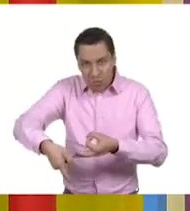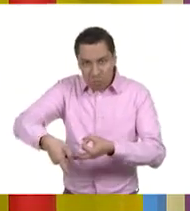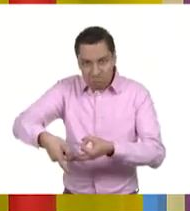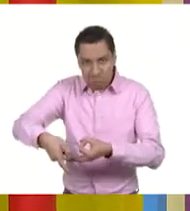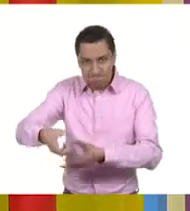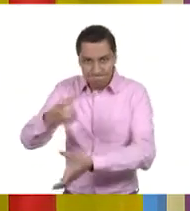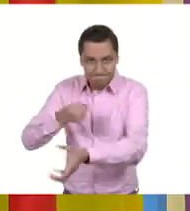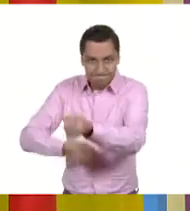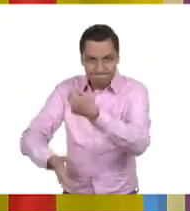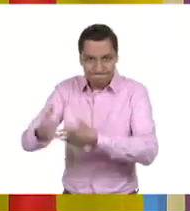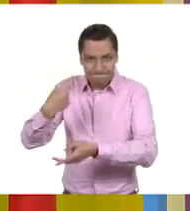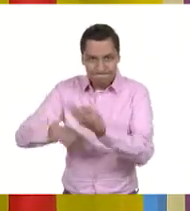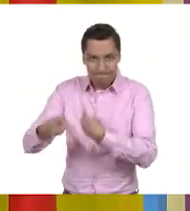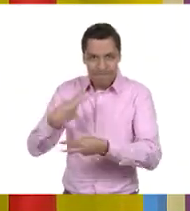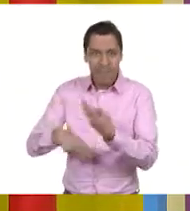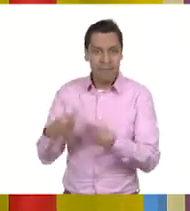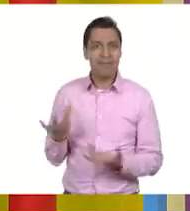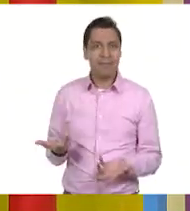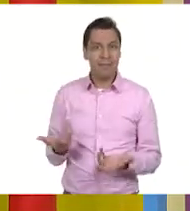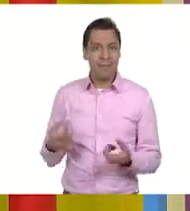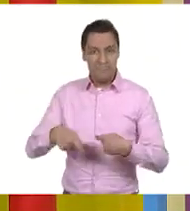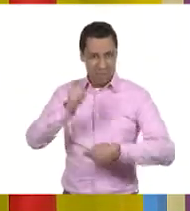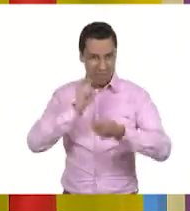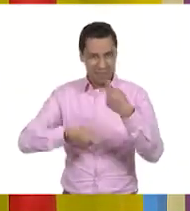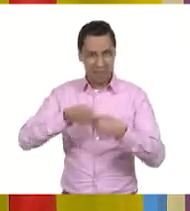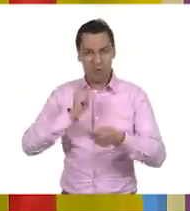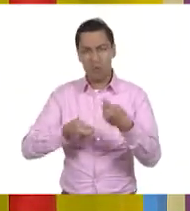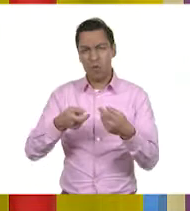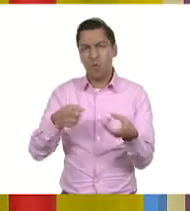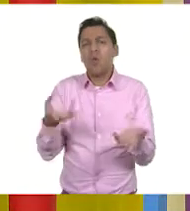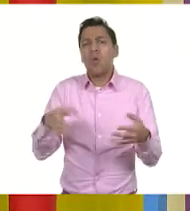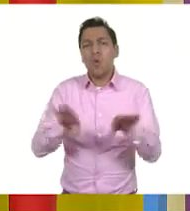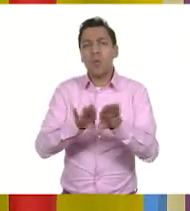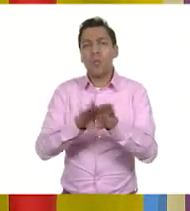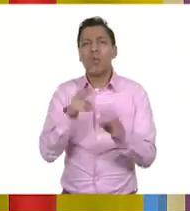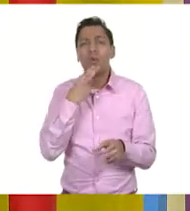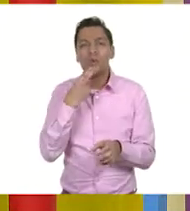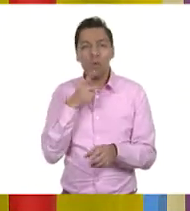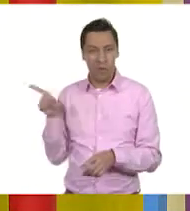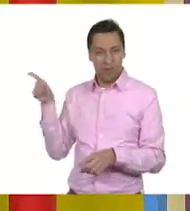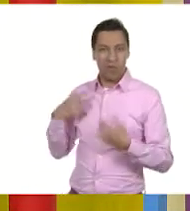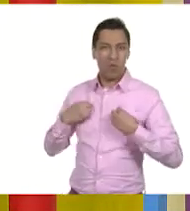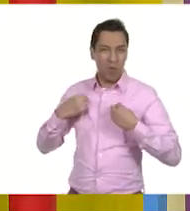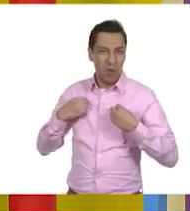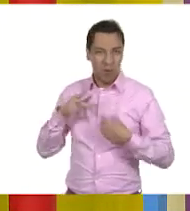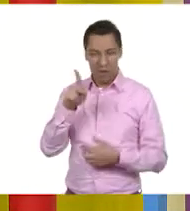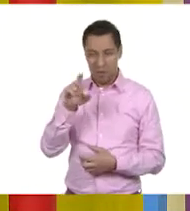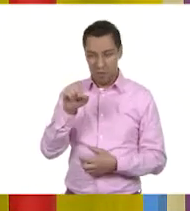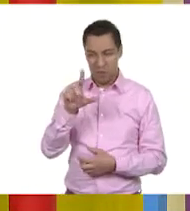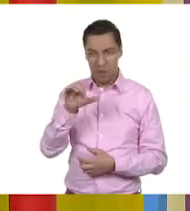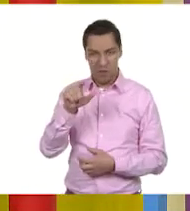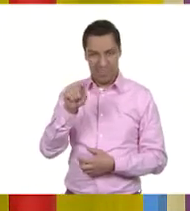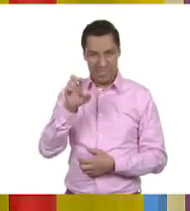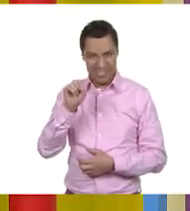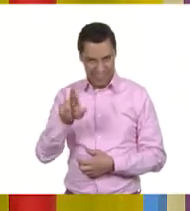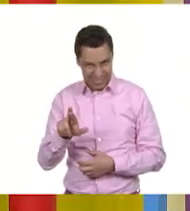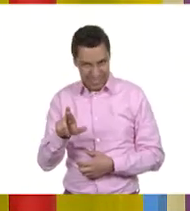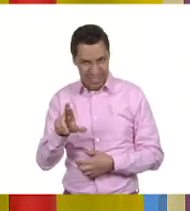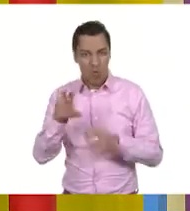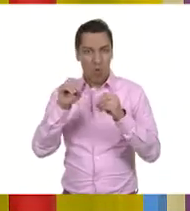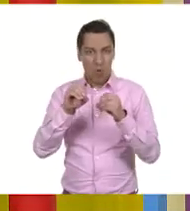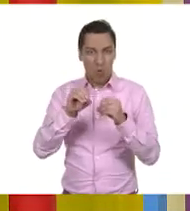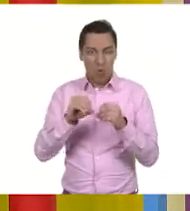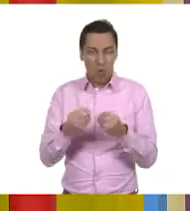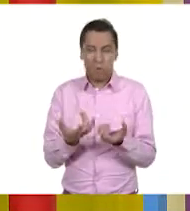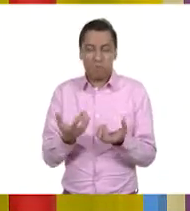Estamos hablando hasta de plásticos. Sí. ¿Dónde ocupan los plásticos? Tal vez en la ropa, por el poliéster. Sí. En las botellas,